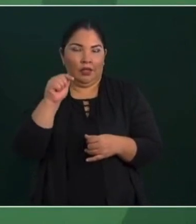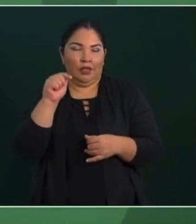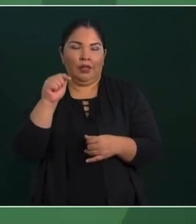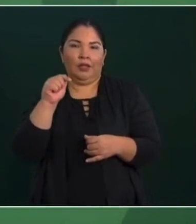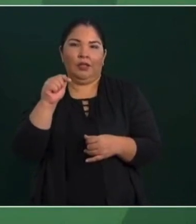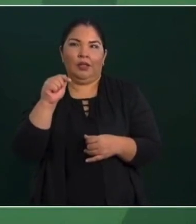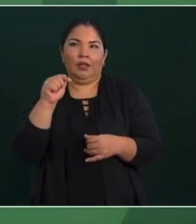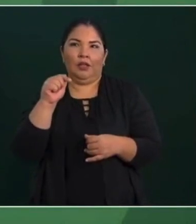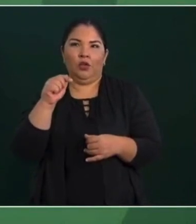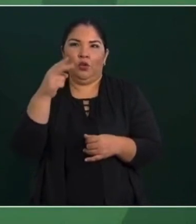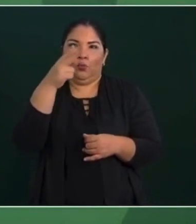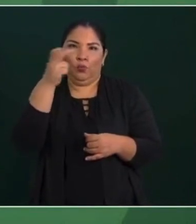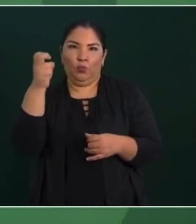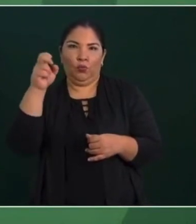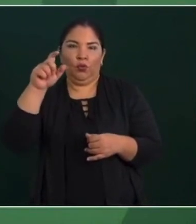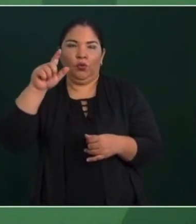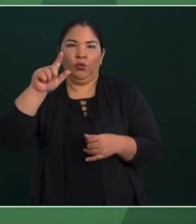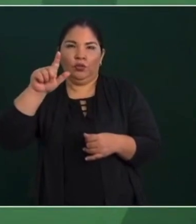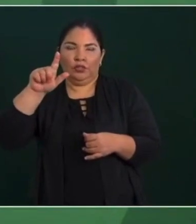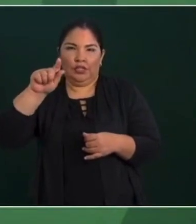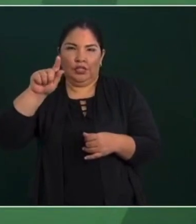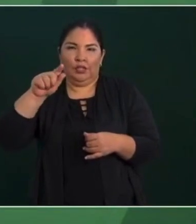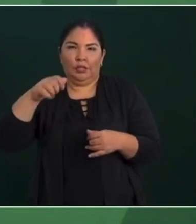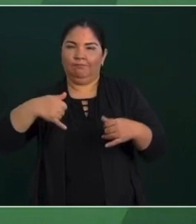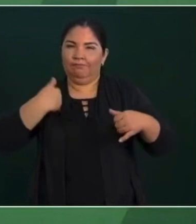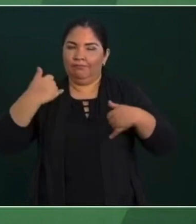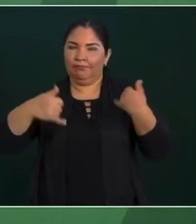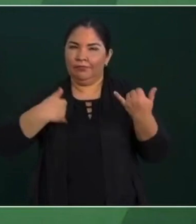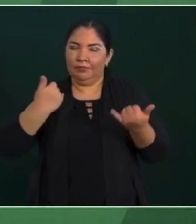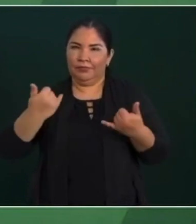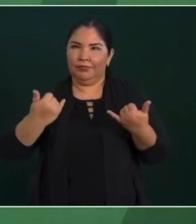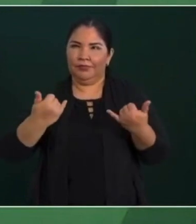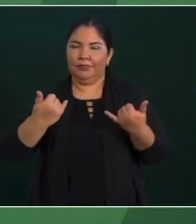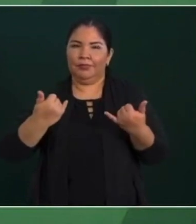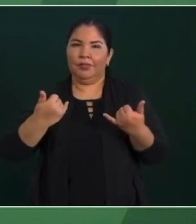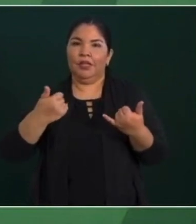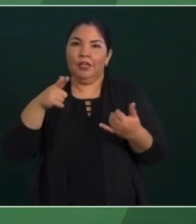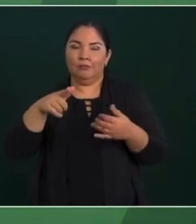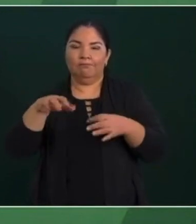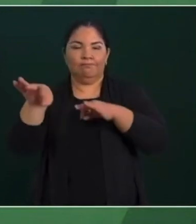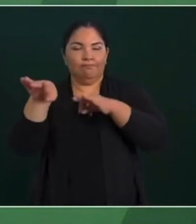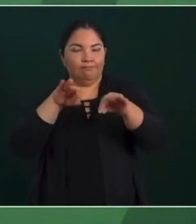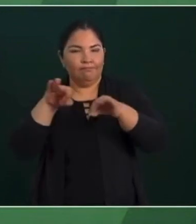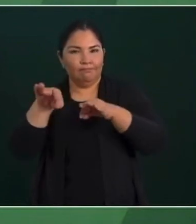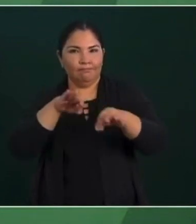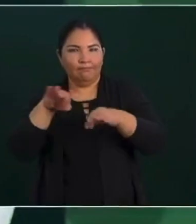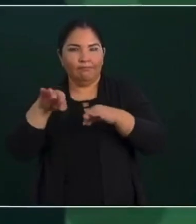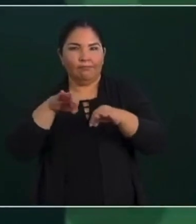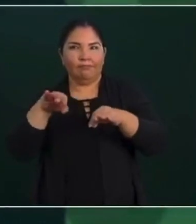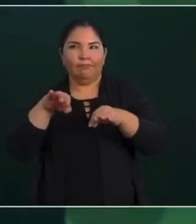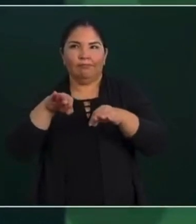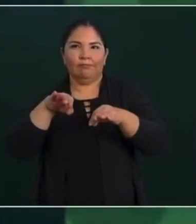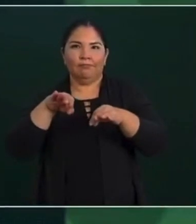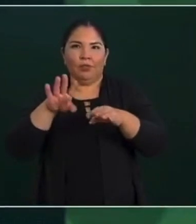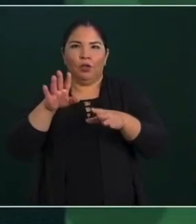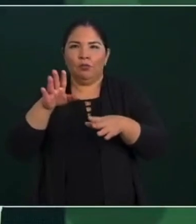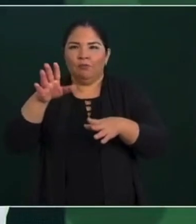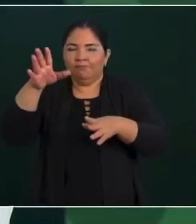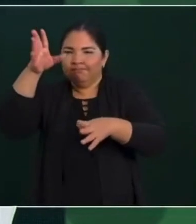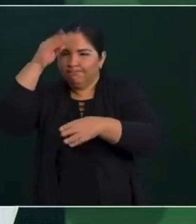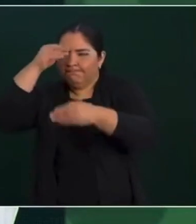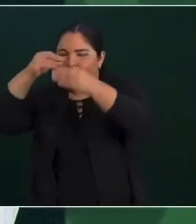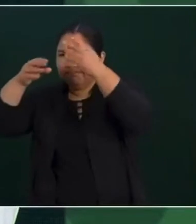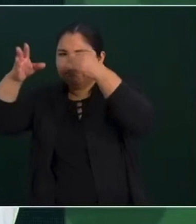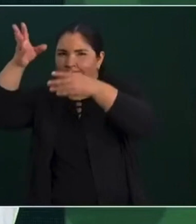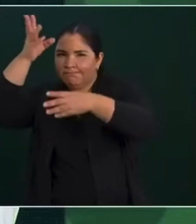jóvenes que están trabajando como aprendices